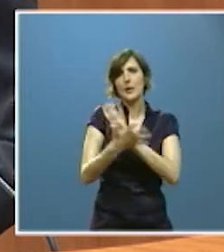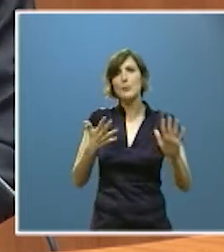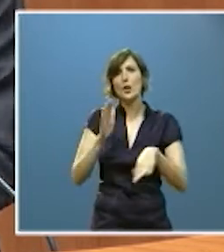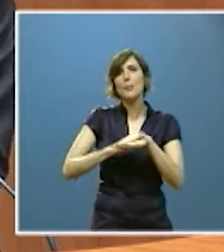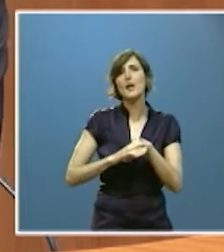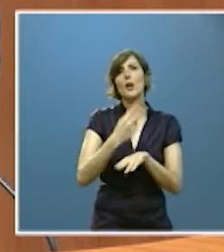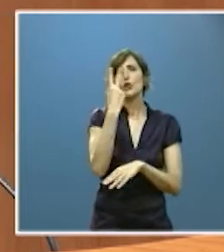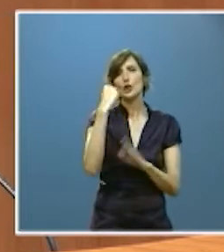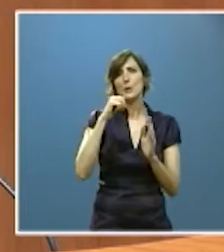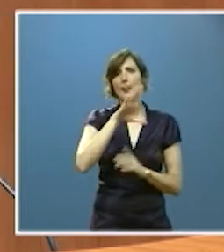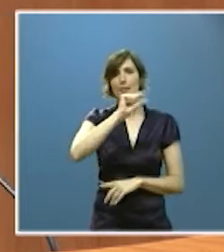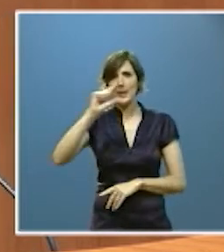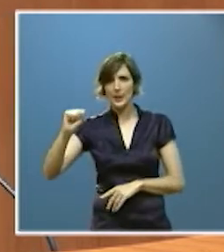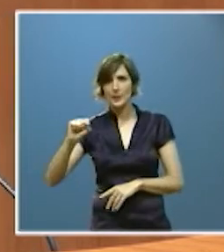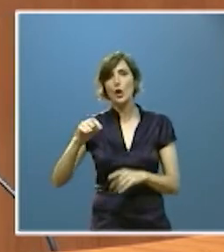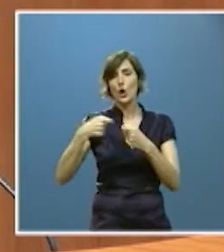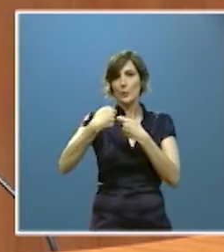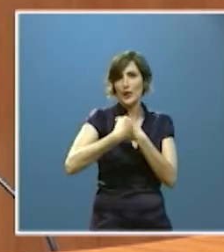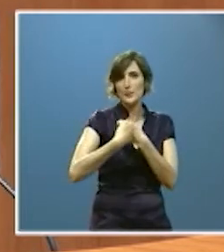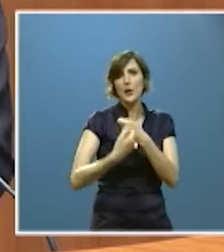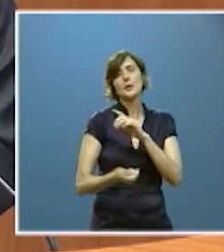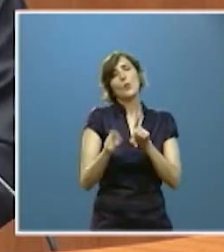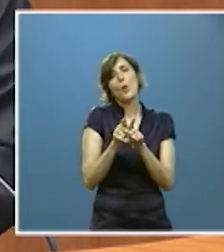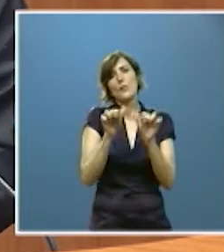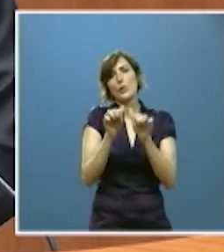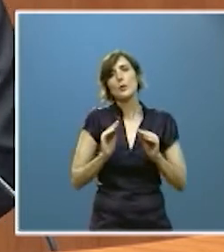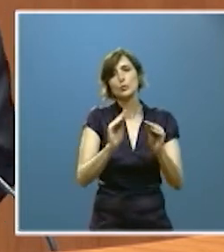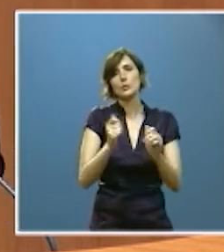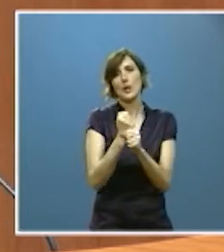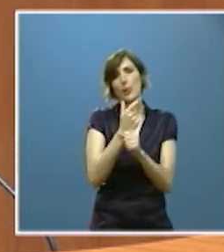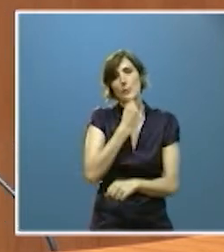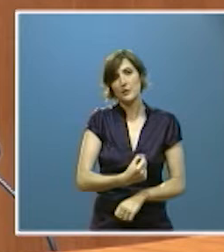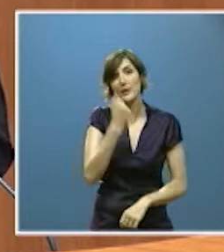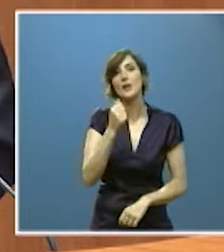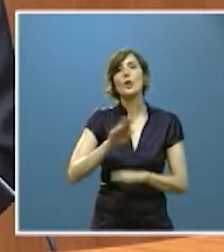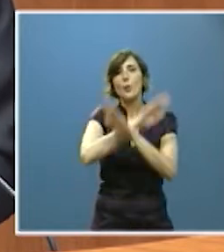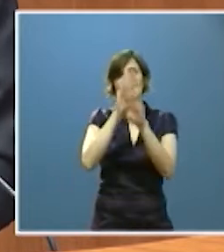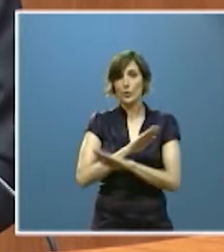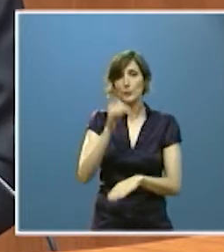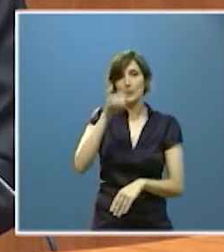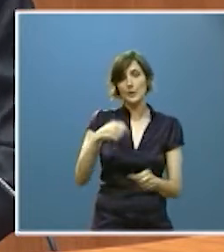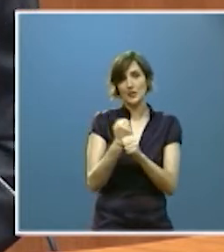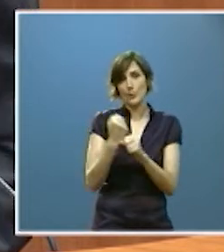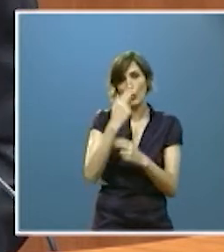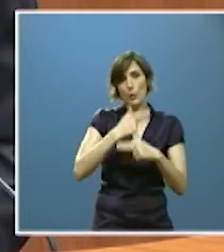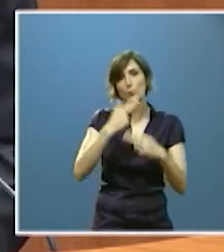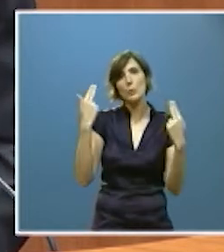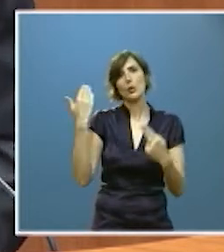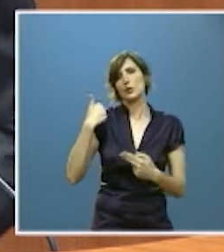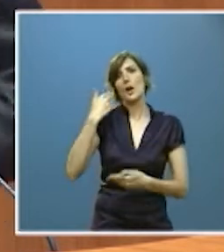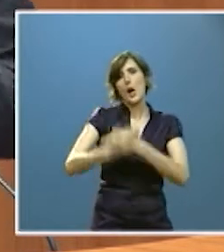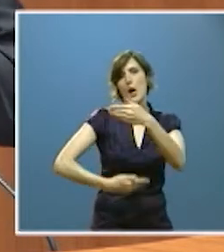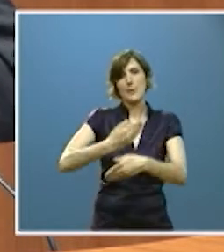de 2.100 registradas hoy en Castilla y León. Por último, también en el empleo público ha habido avances.